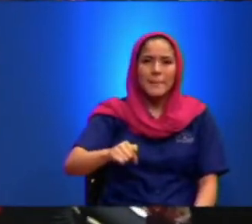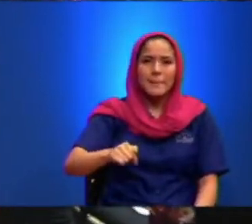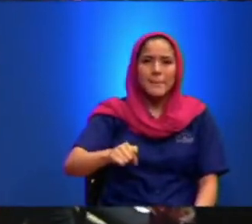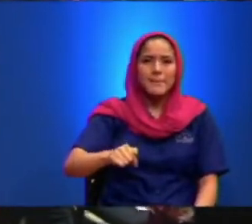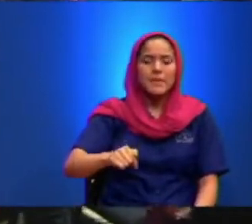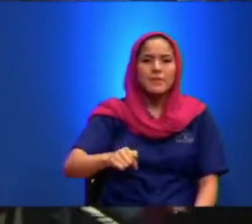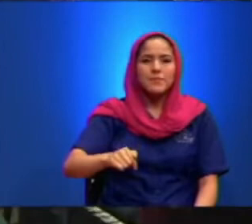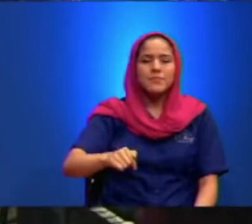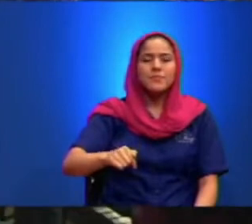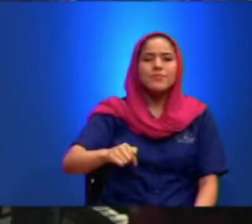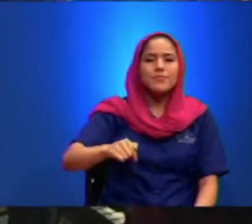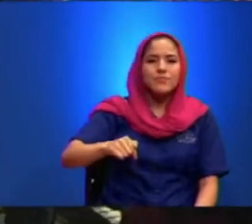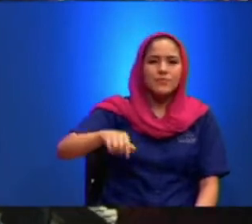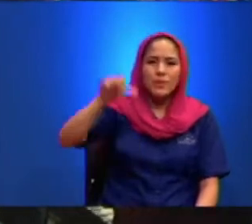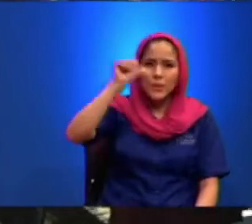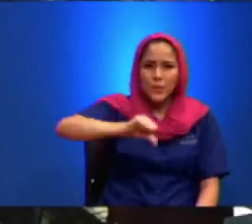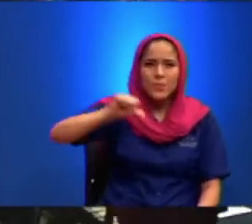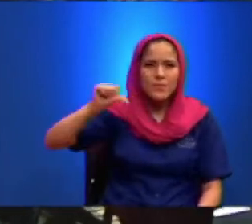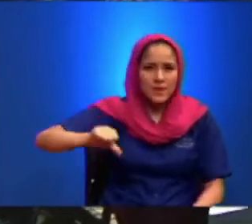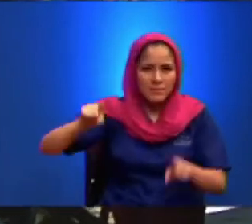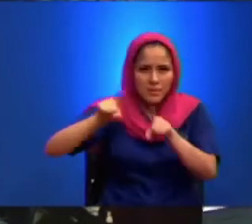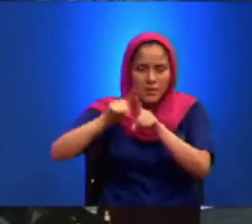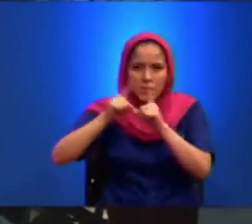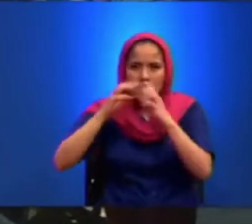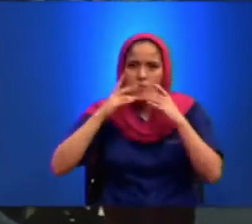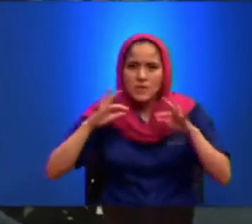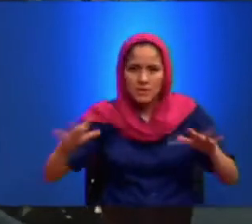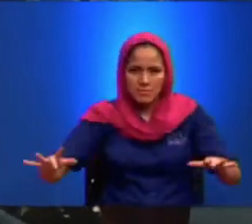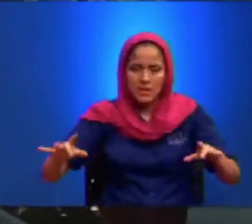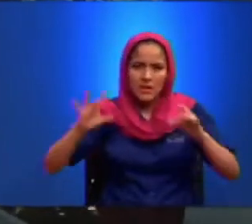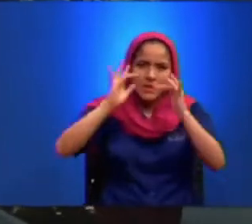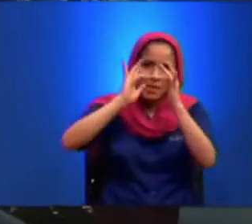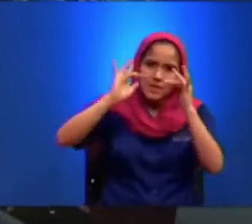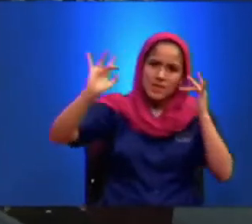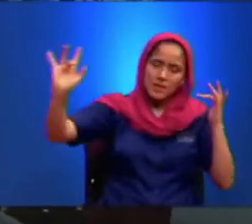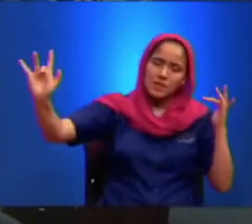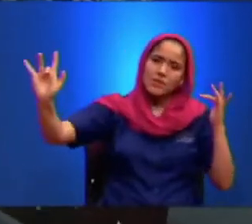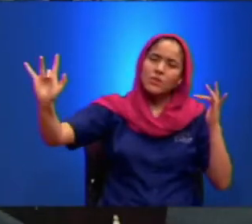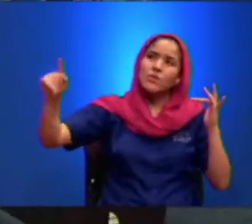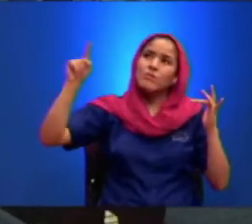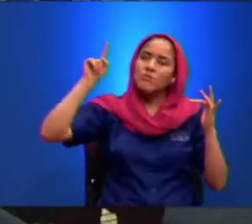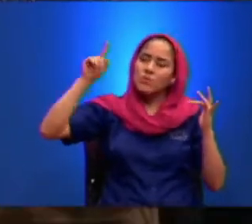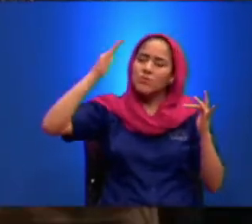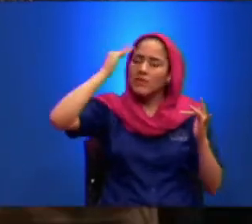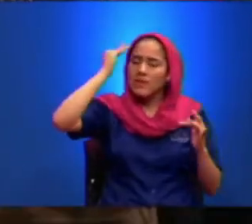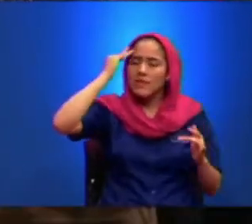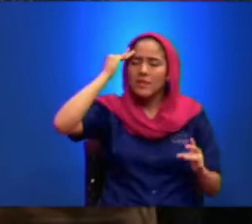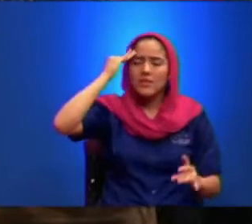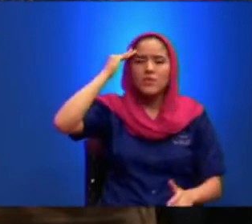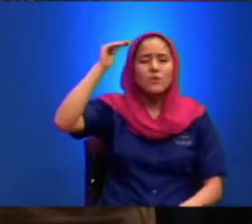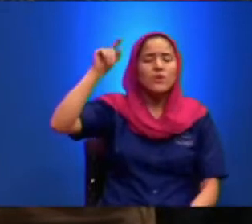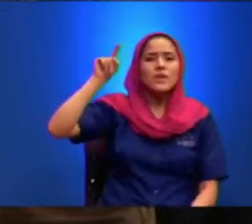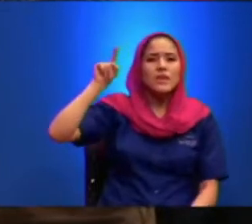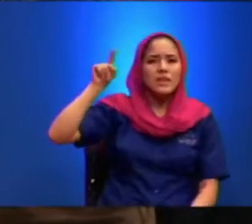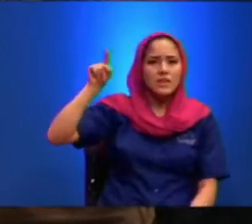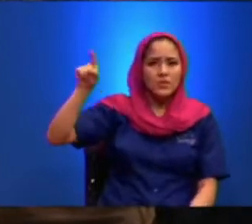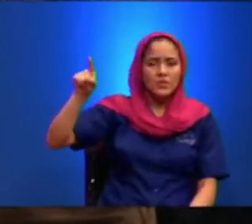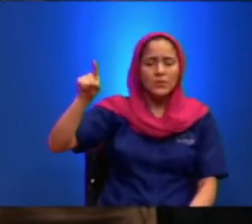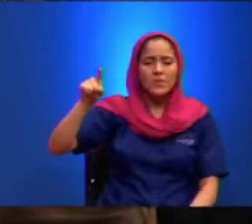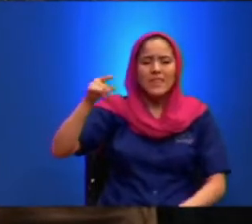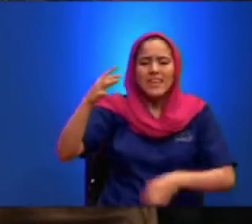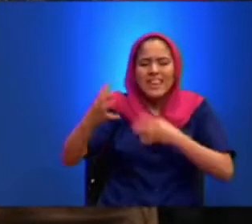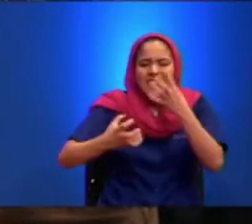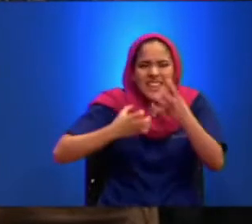Desierto Para Desaparecer Sabiendo Que Ibas Ir Al Infierno Señor A Llevar Toda Mi